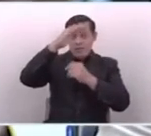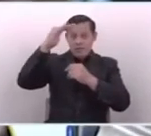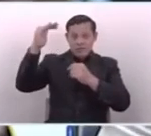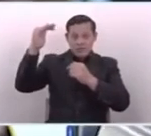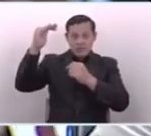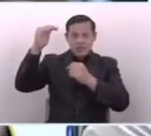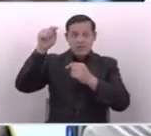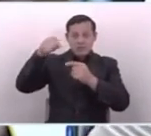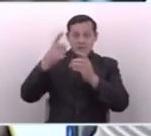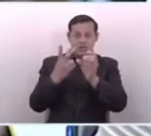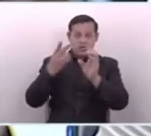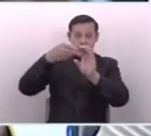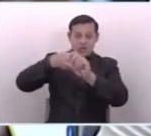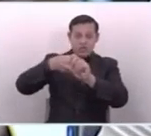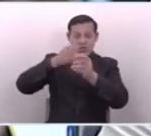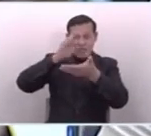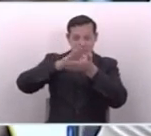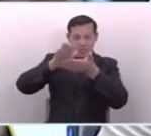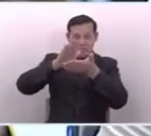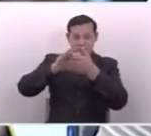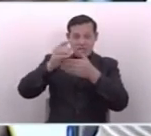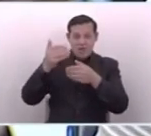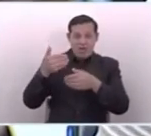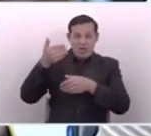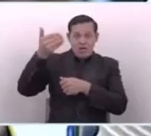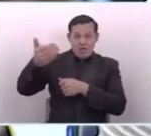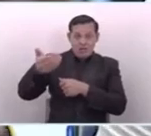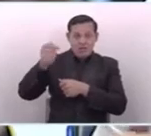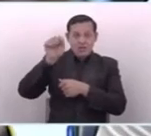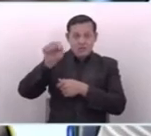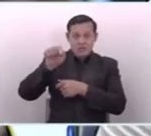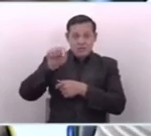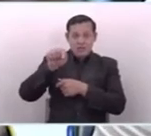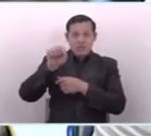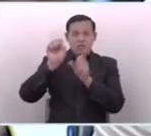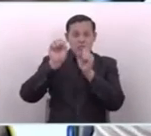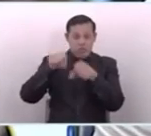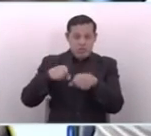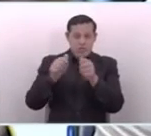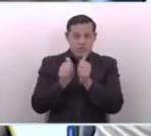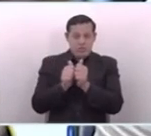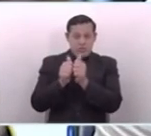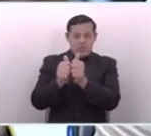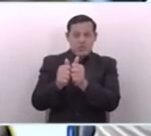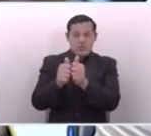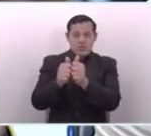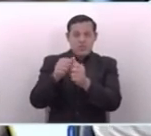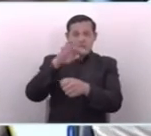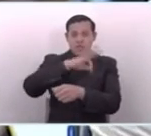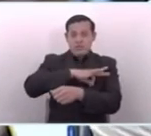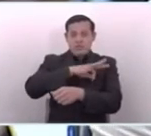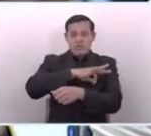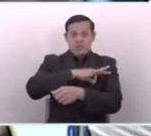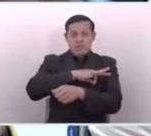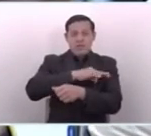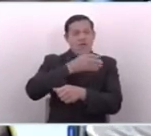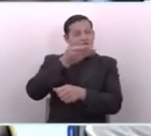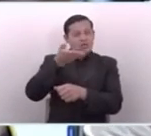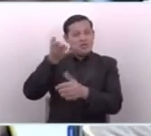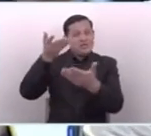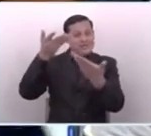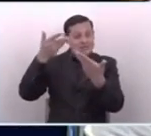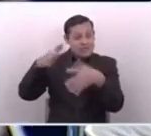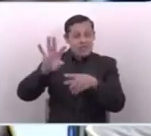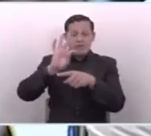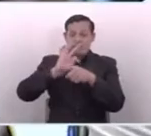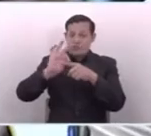Se dice una cuota al año que es la que se va a importar y también pueden apegarse a este tipo de beneficios. O son cosas que ya están